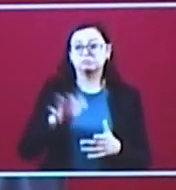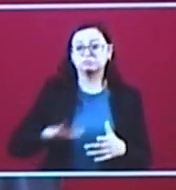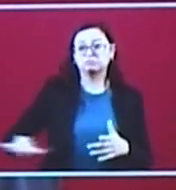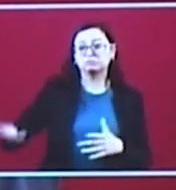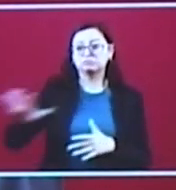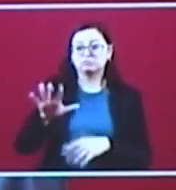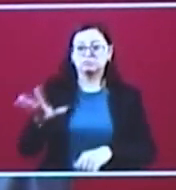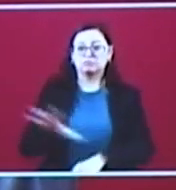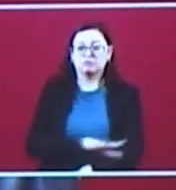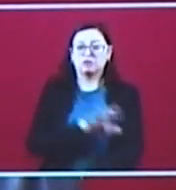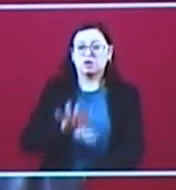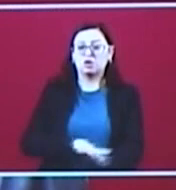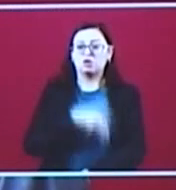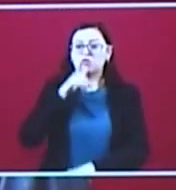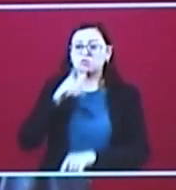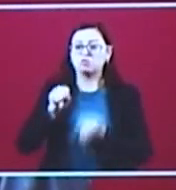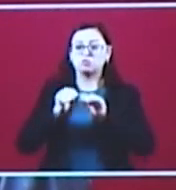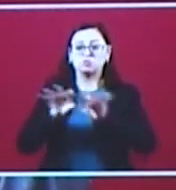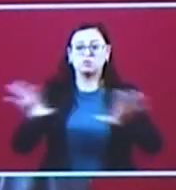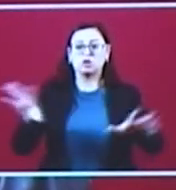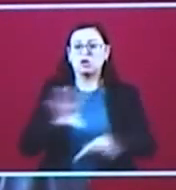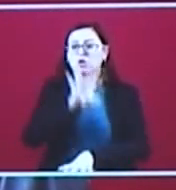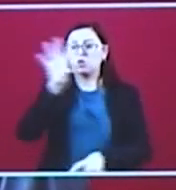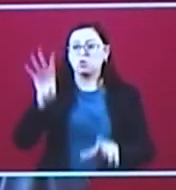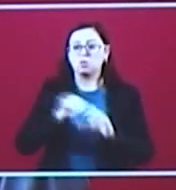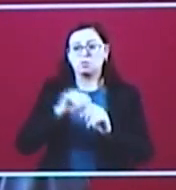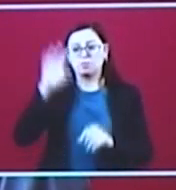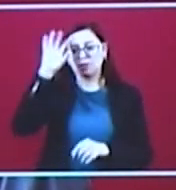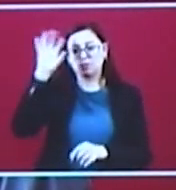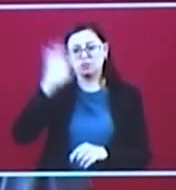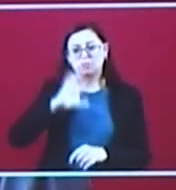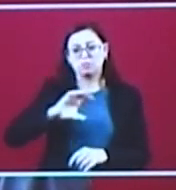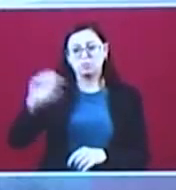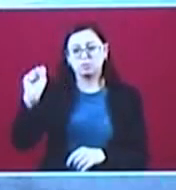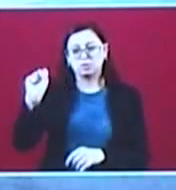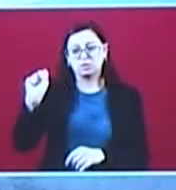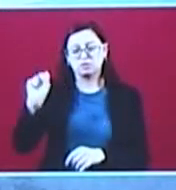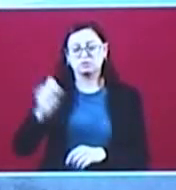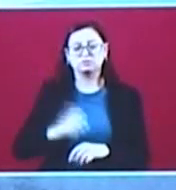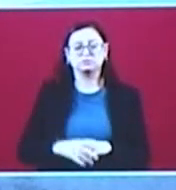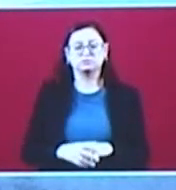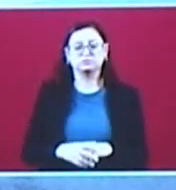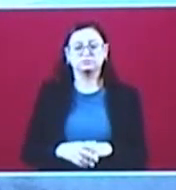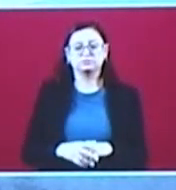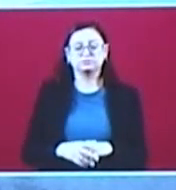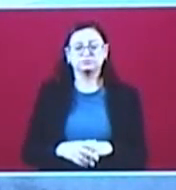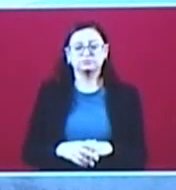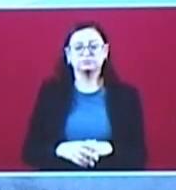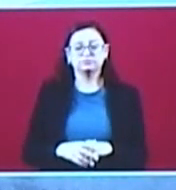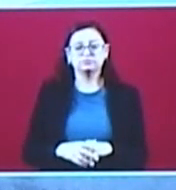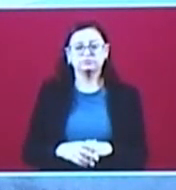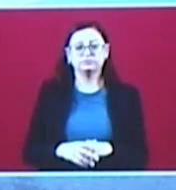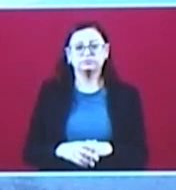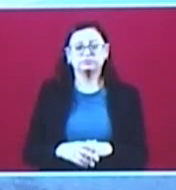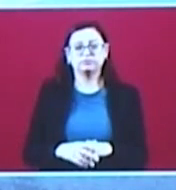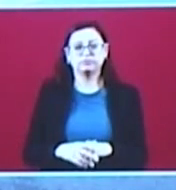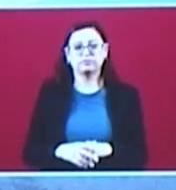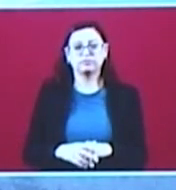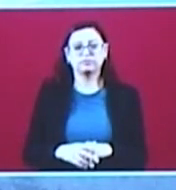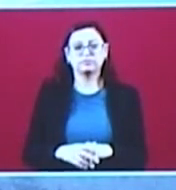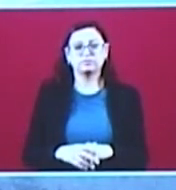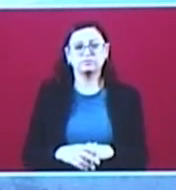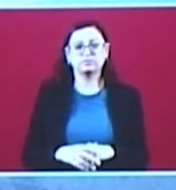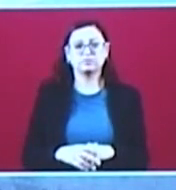población votó por él. Jurídicamente tiene la facultad y la obligación de